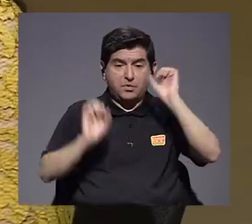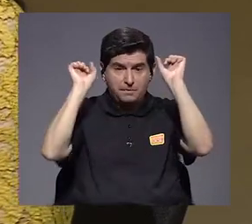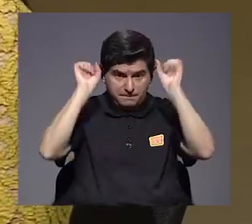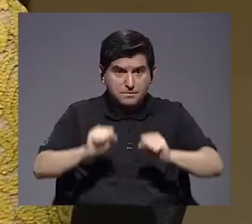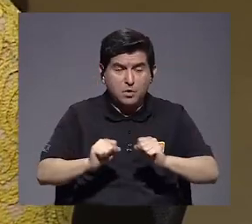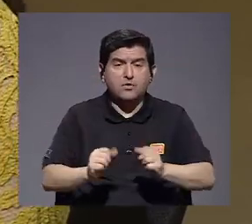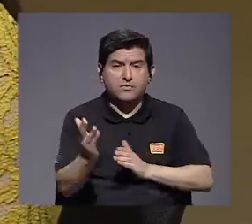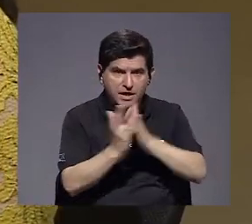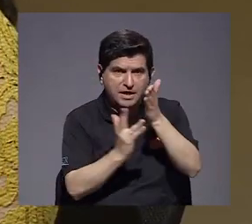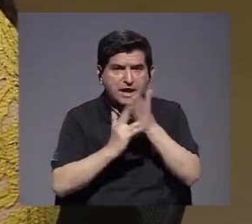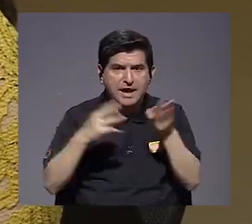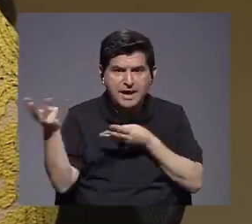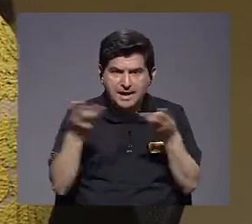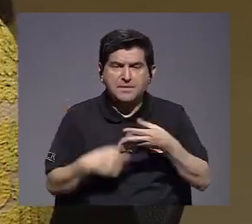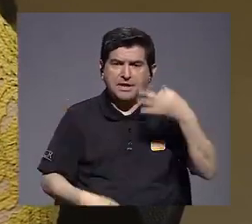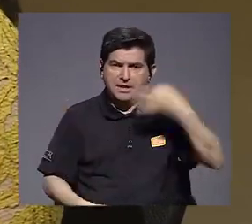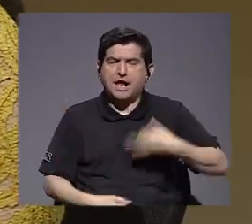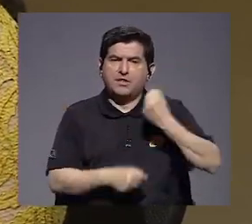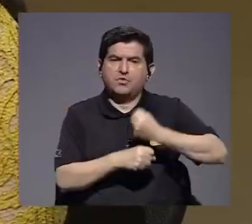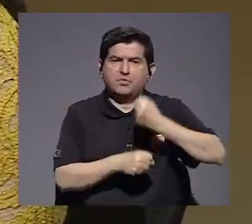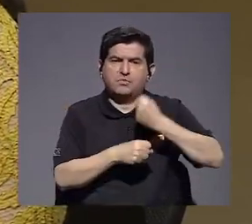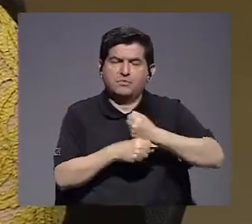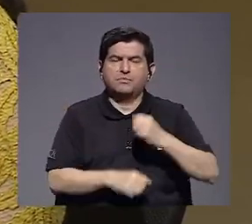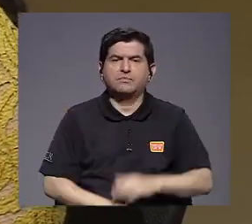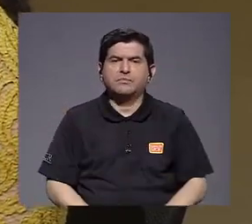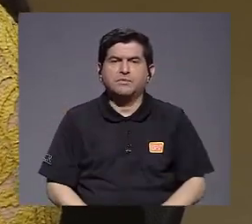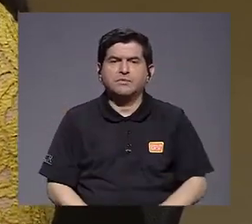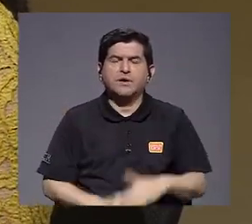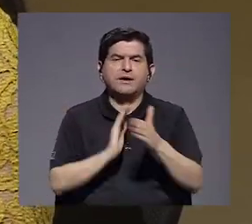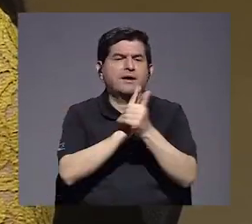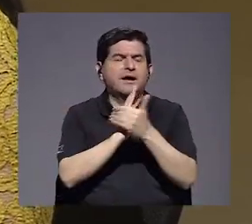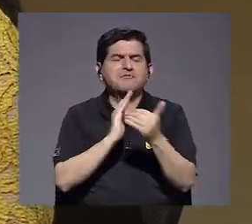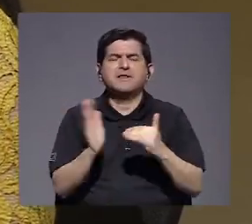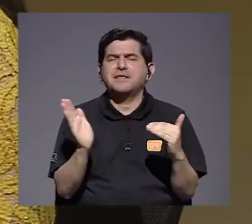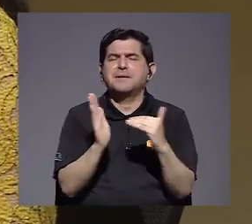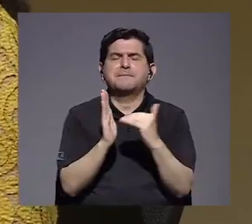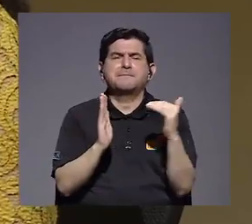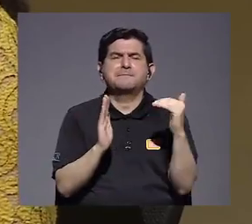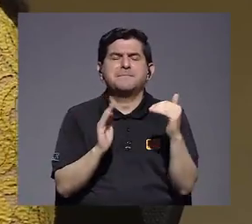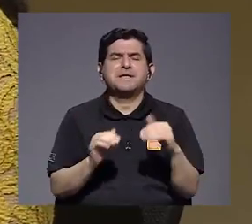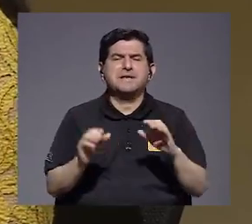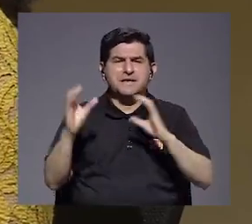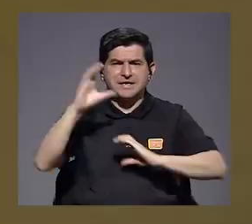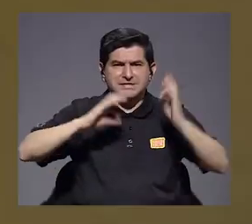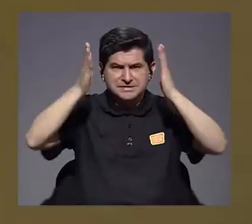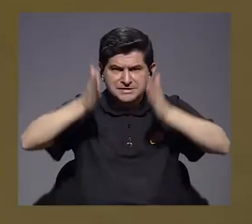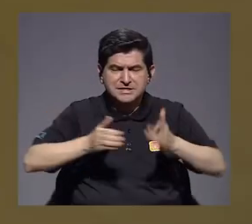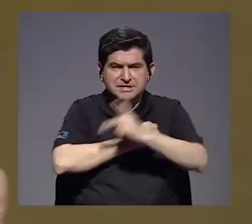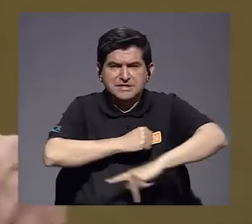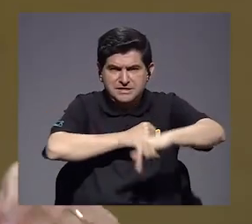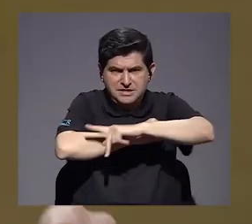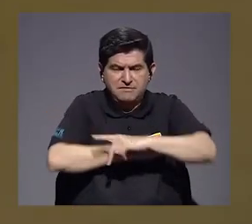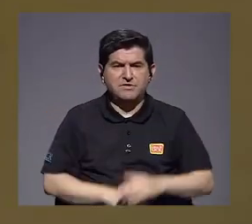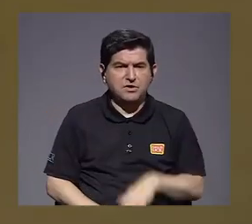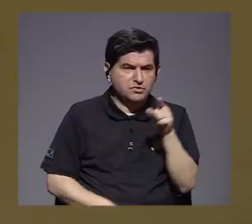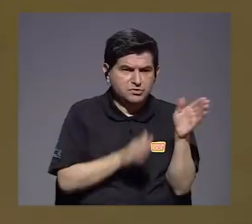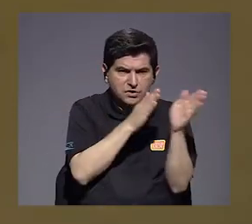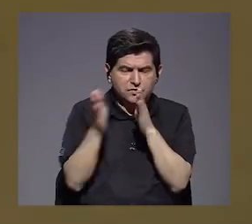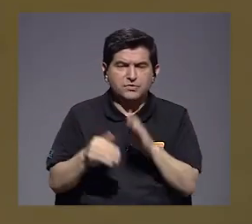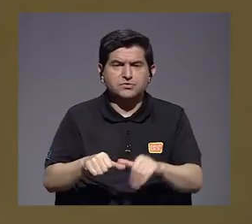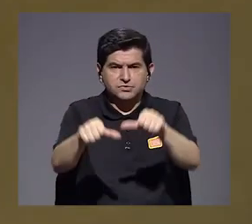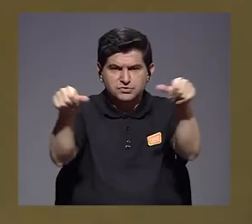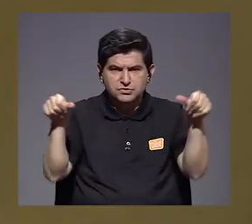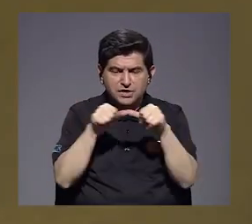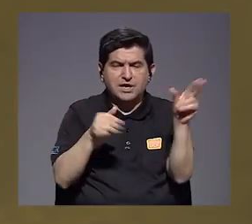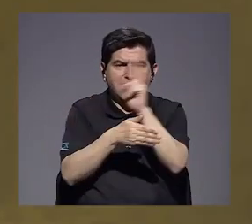para poder acceder a mercados formales de trabajo, para que el talento de miles de científicos de nuestro país, que se forman en las